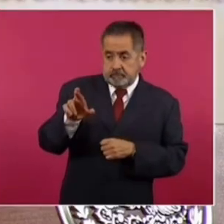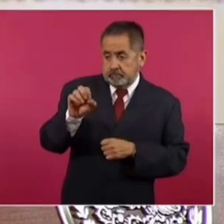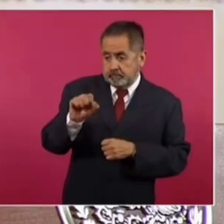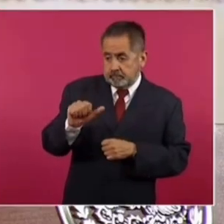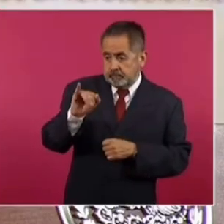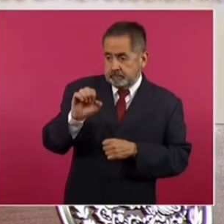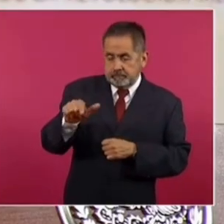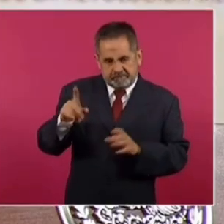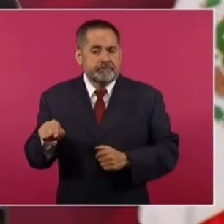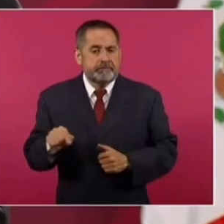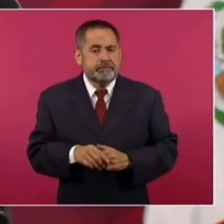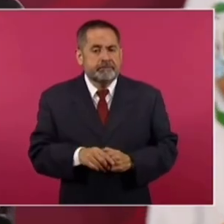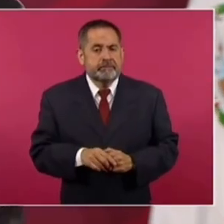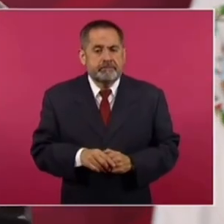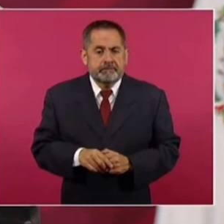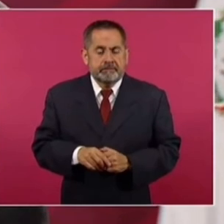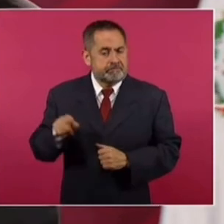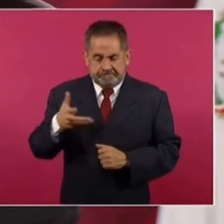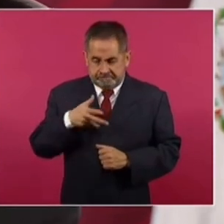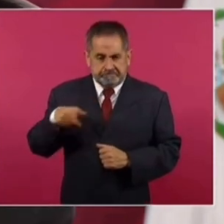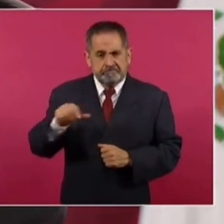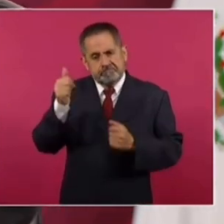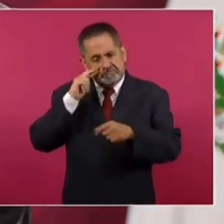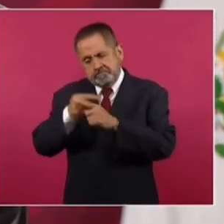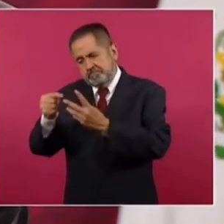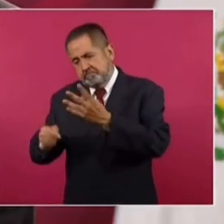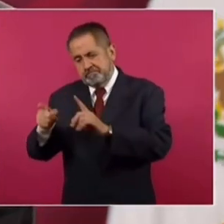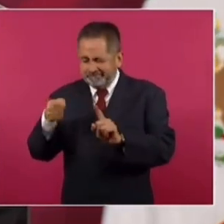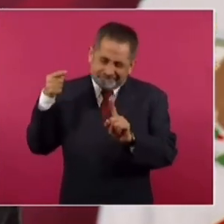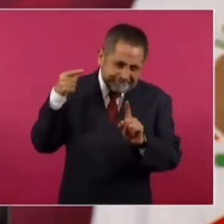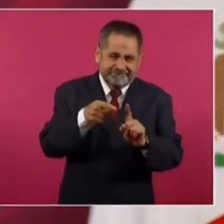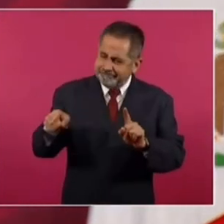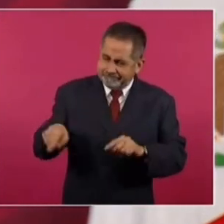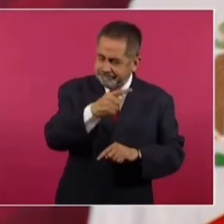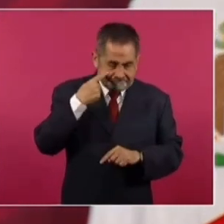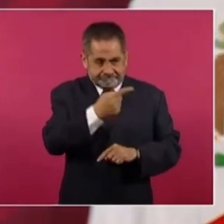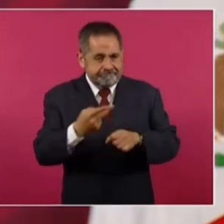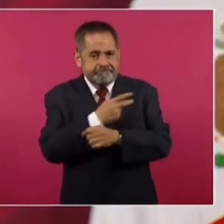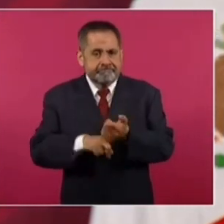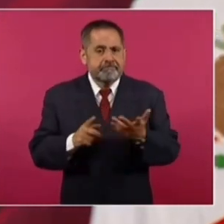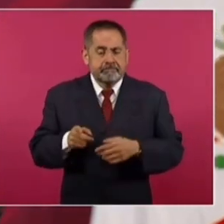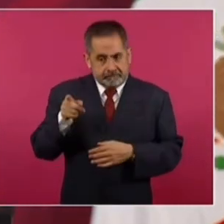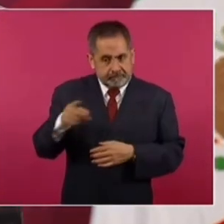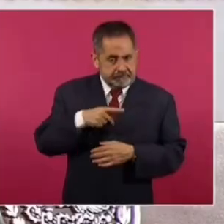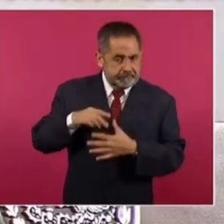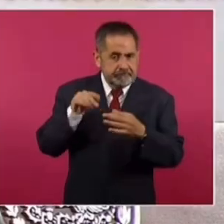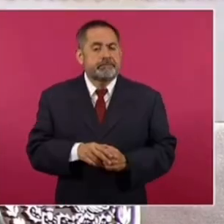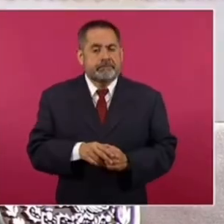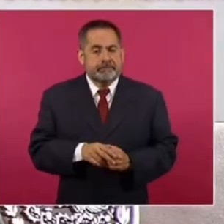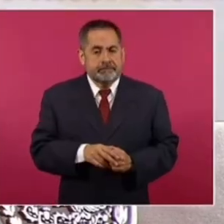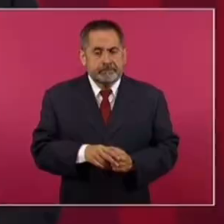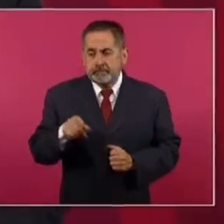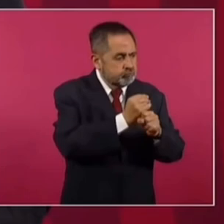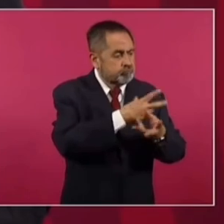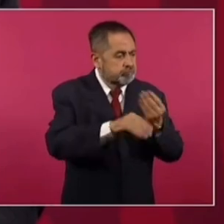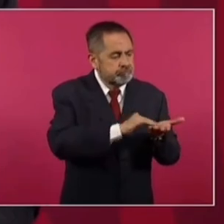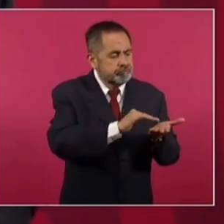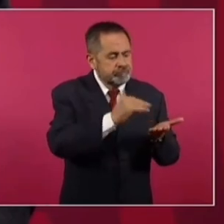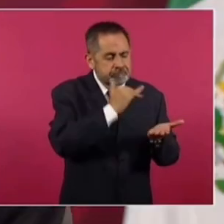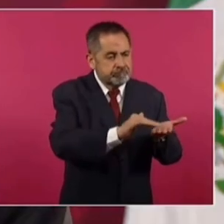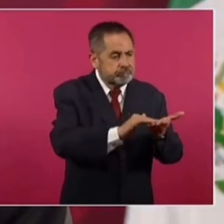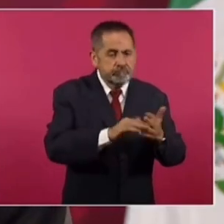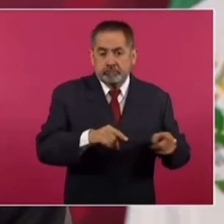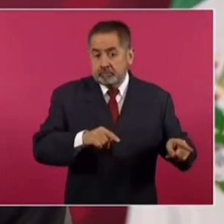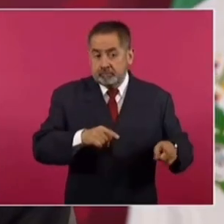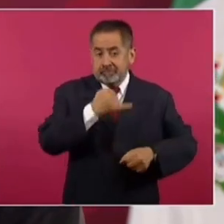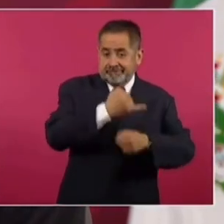se dedique, tiene otras tareas, pero esta en especial, que se dedique a reparar daños, a que los